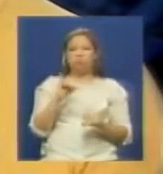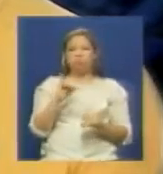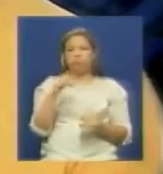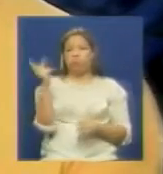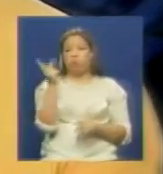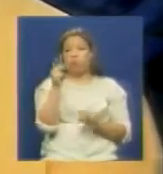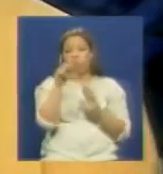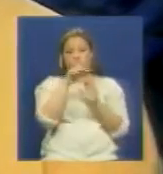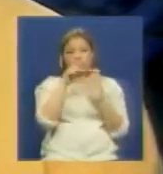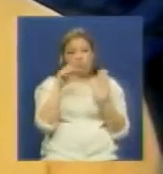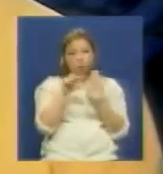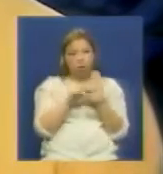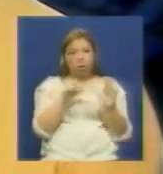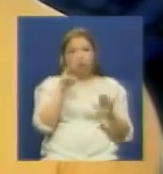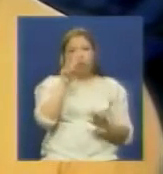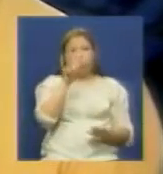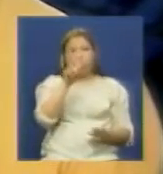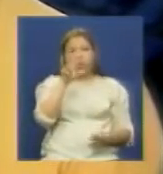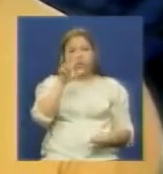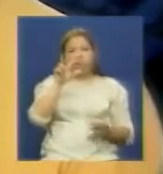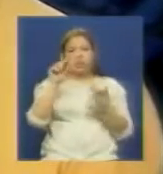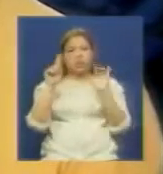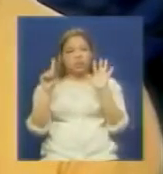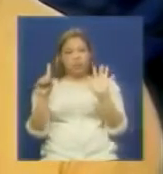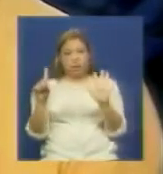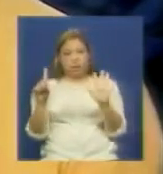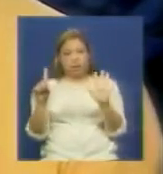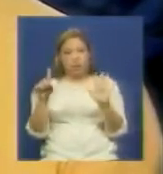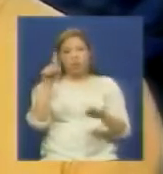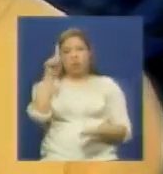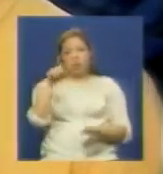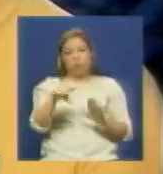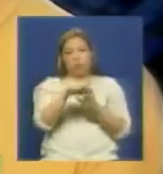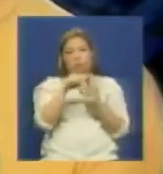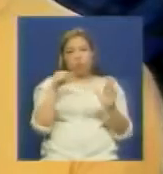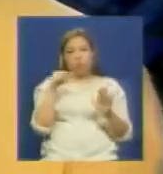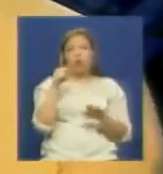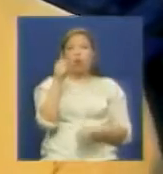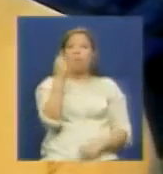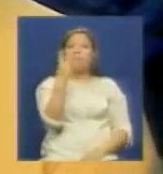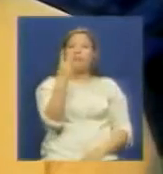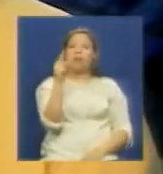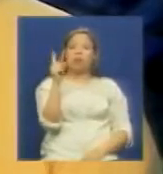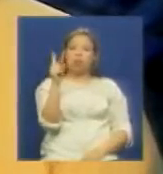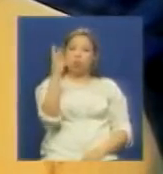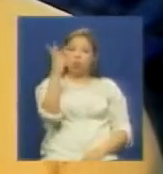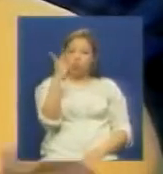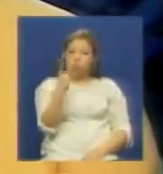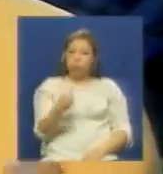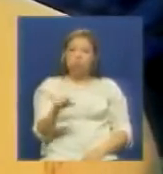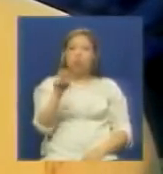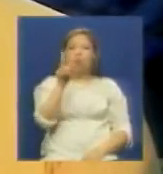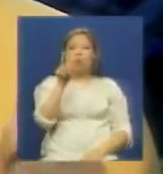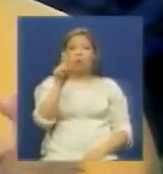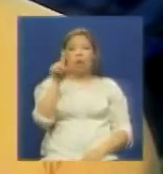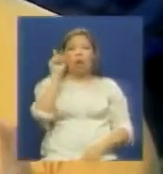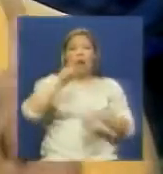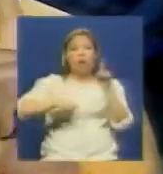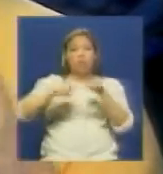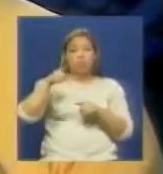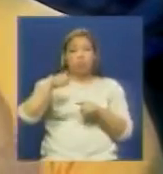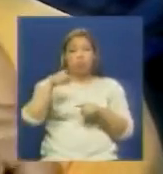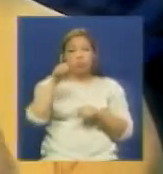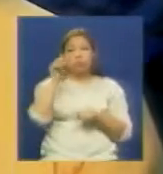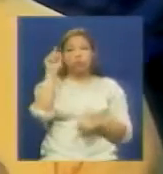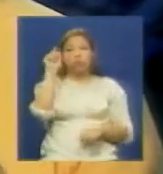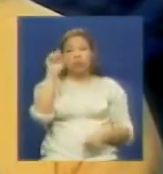un artículo que es el 236 de la constitución numeral 21 que es donde estos señores a instalarse